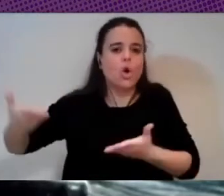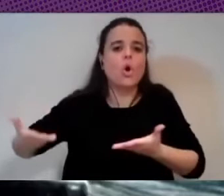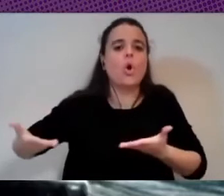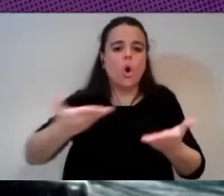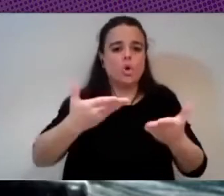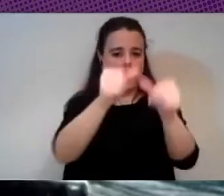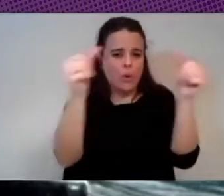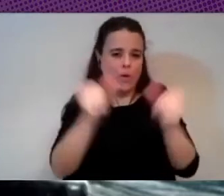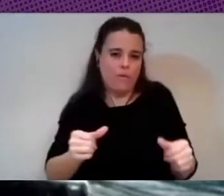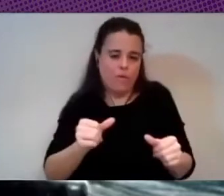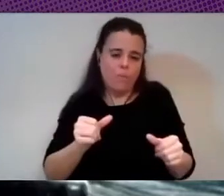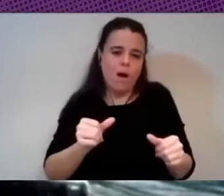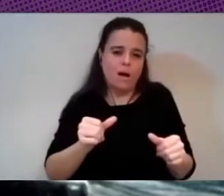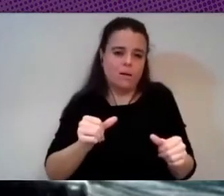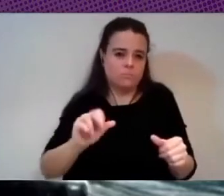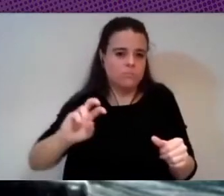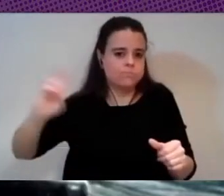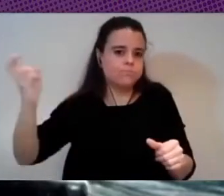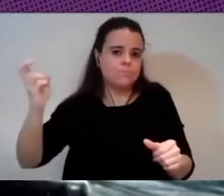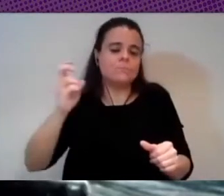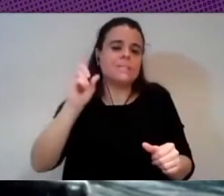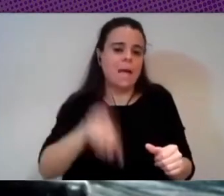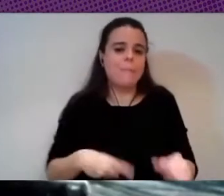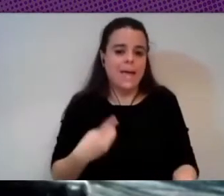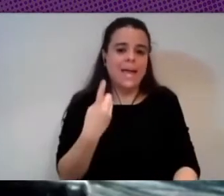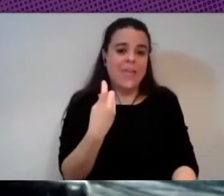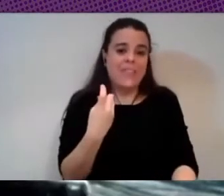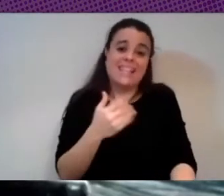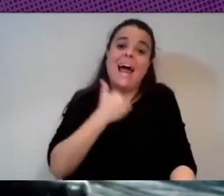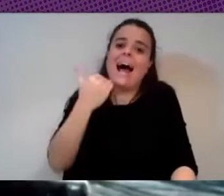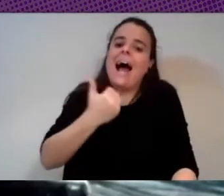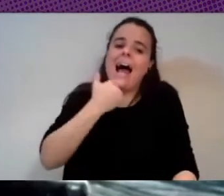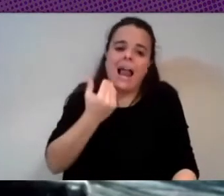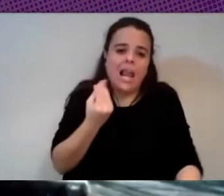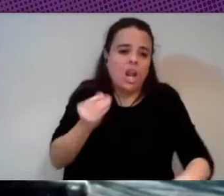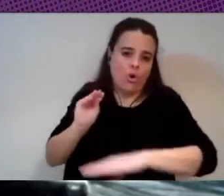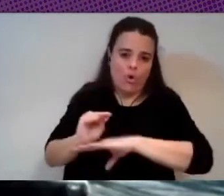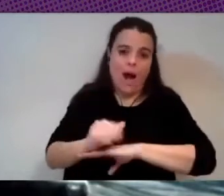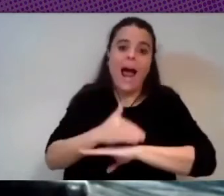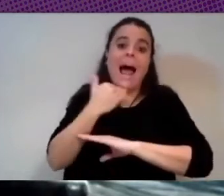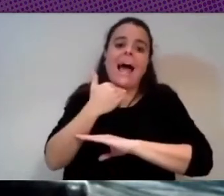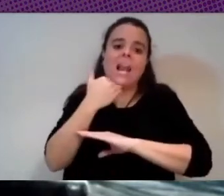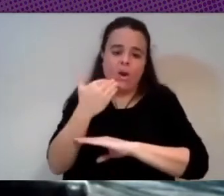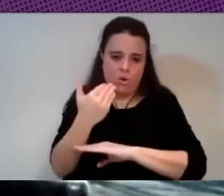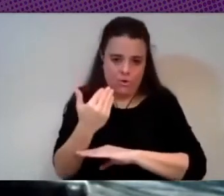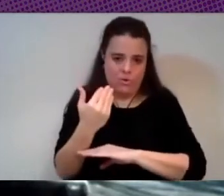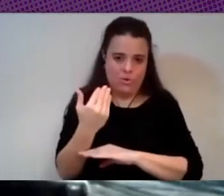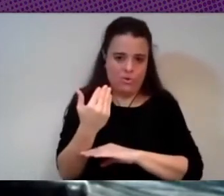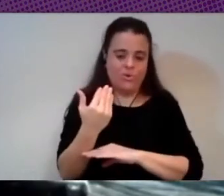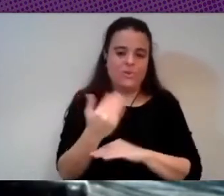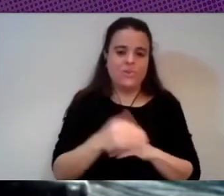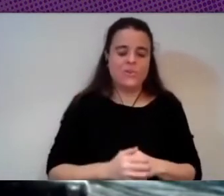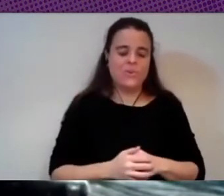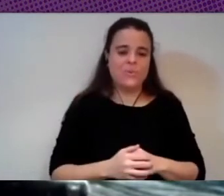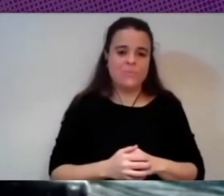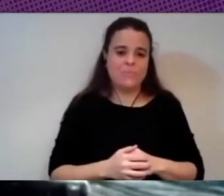los márgenes necesitan también no es mucho pero es una contribución es algo es algo material muy muy muy de